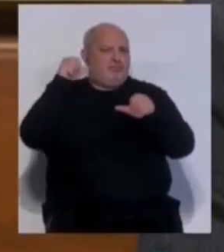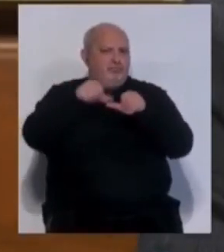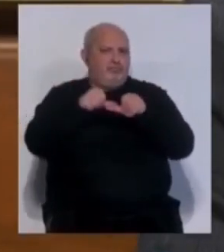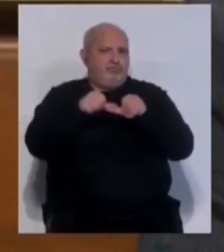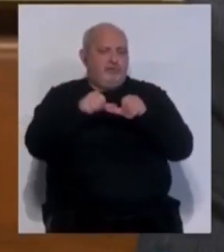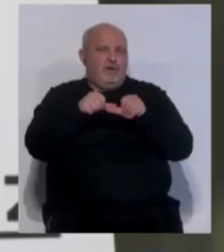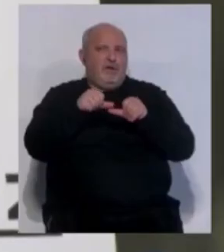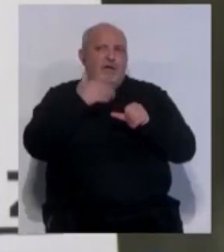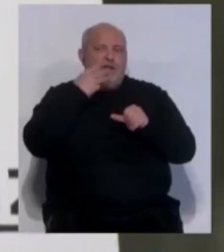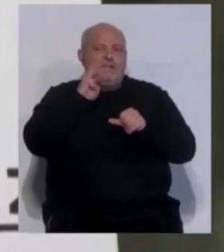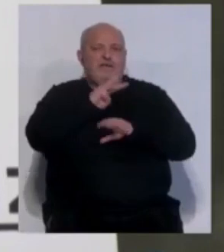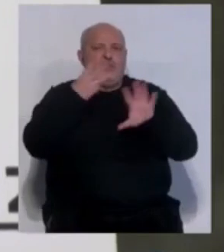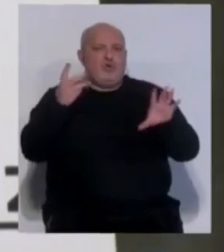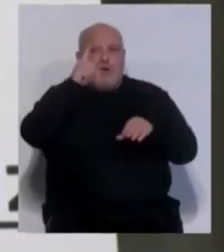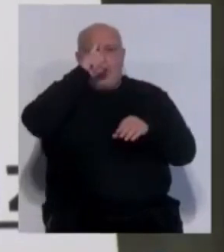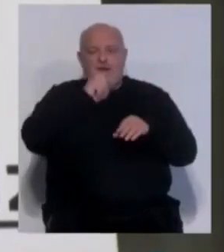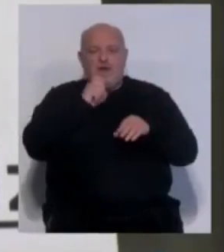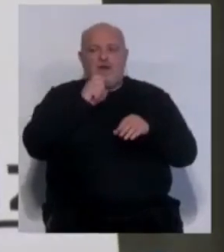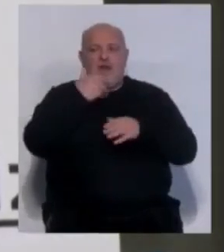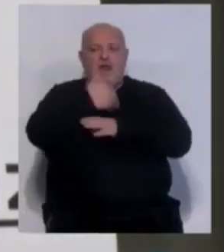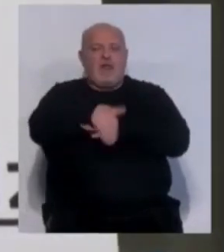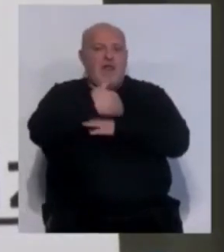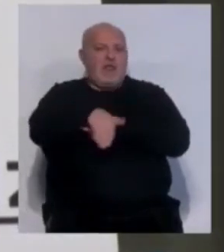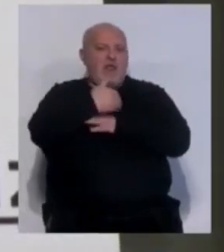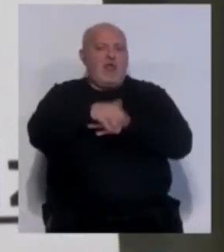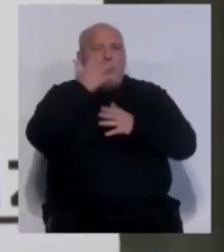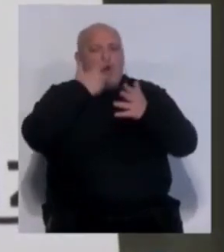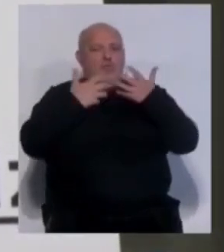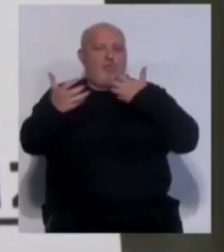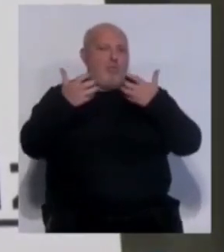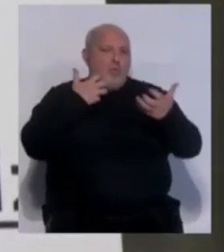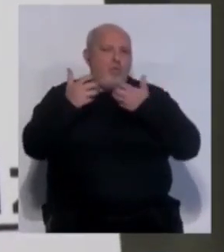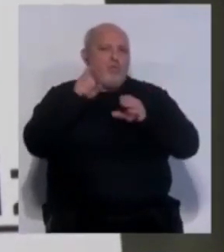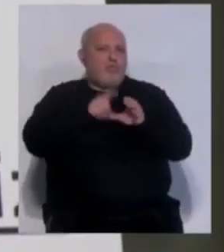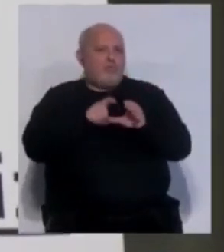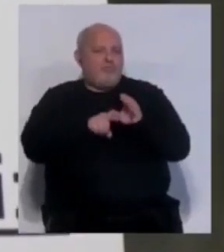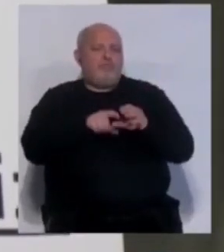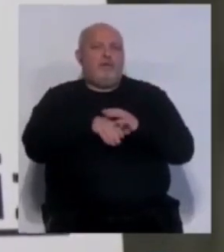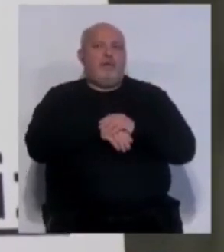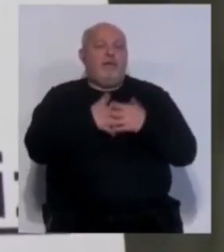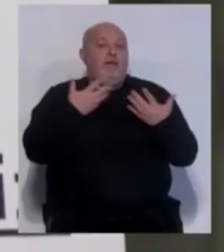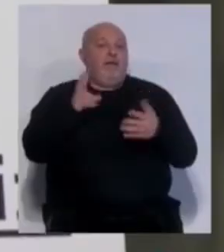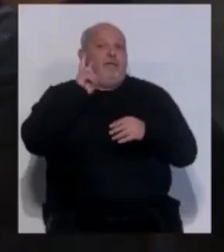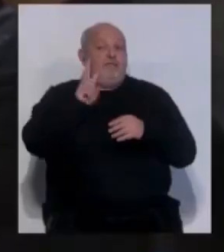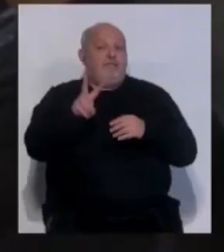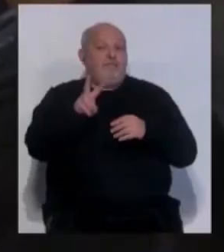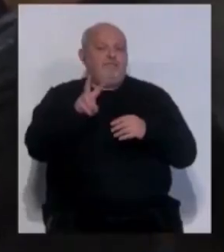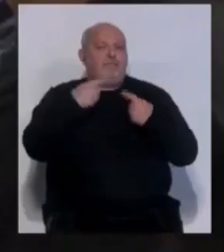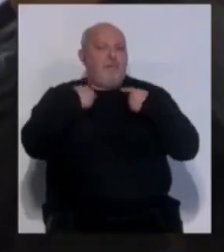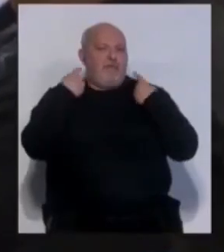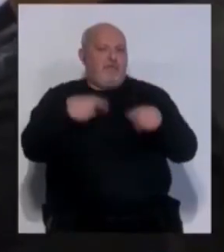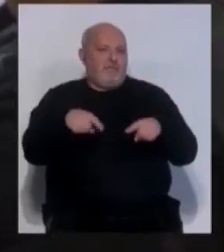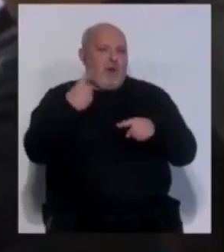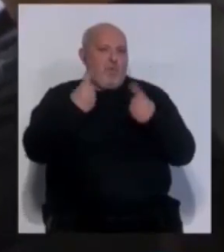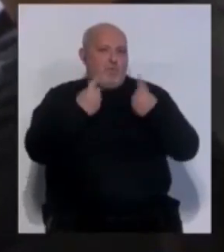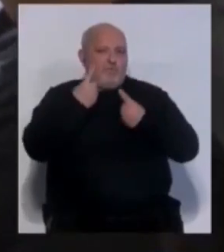casi 38 años, una fiesta en la calle, una fiesta de color, la gente participando y demás. ¿Qué es lo que veníamos? Se ha perdido